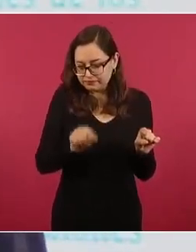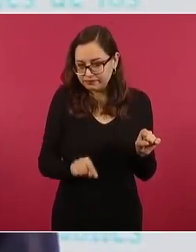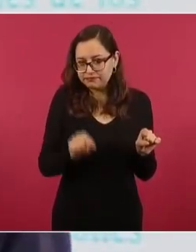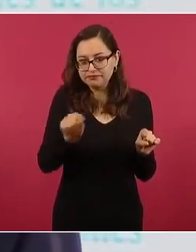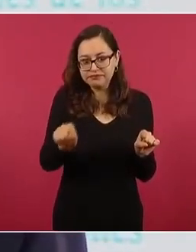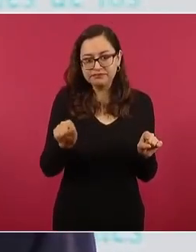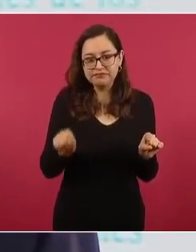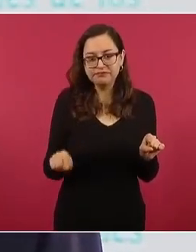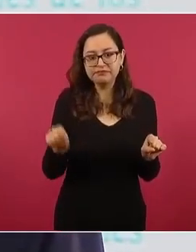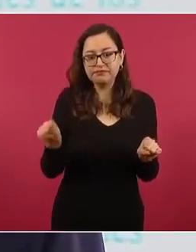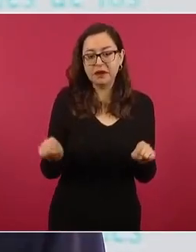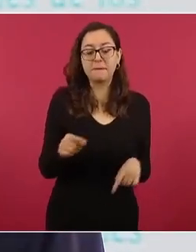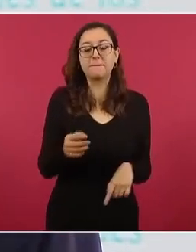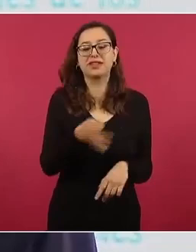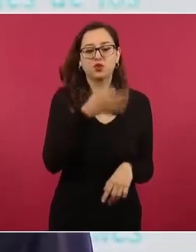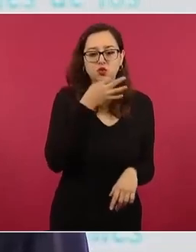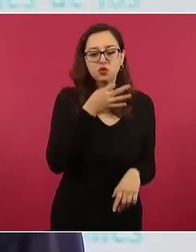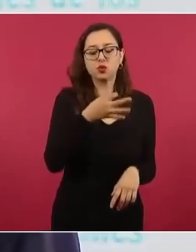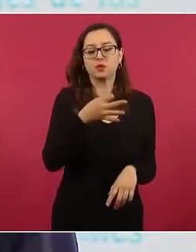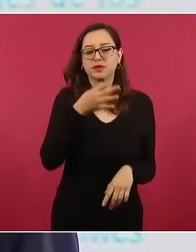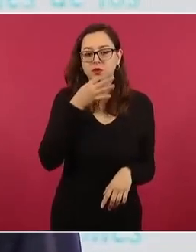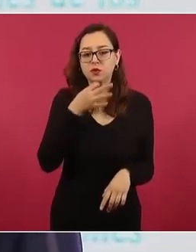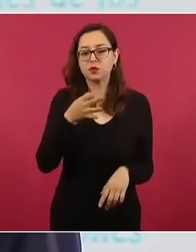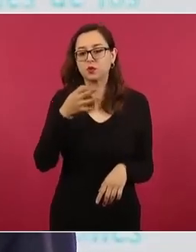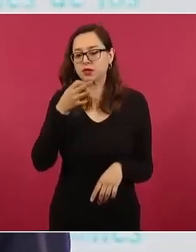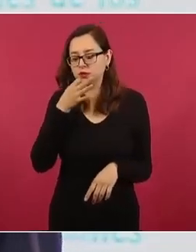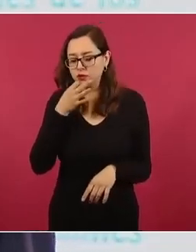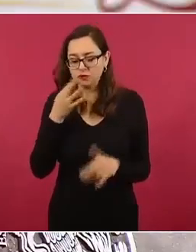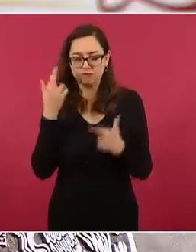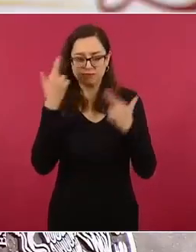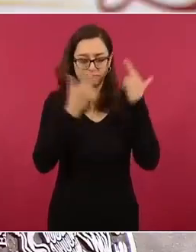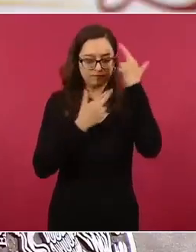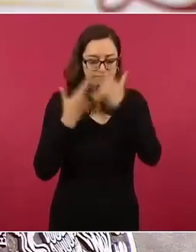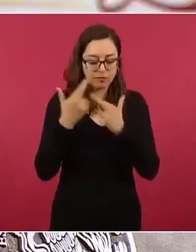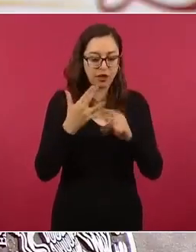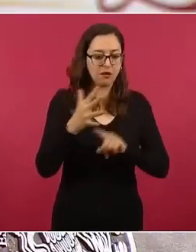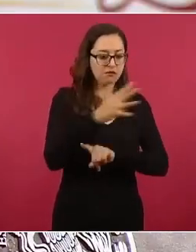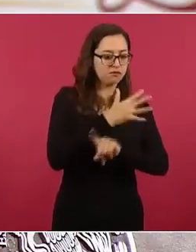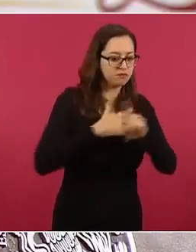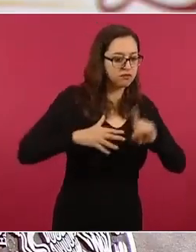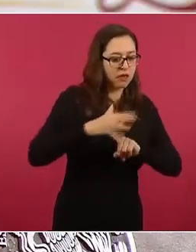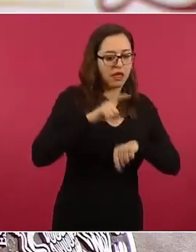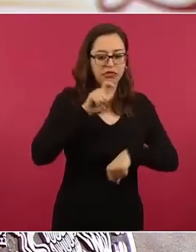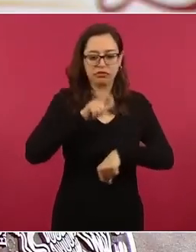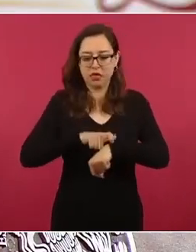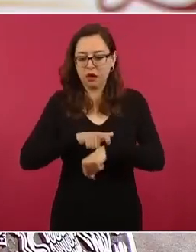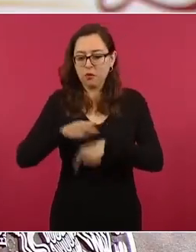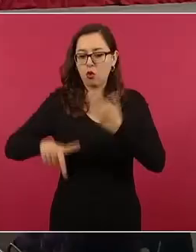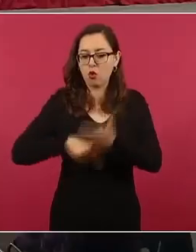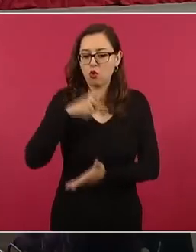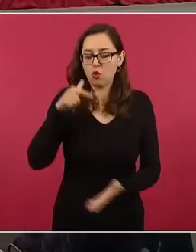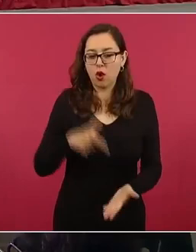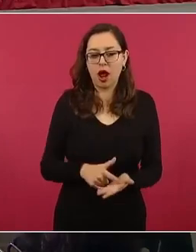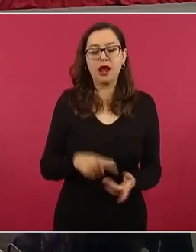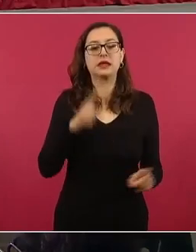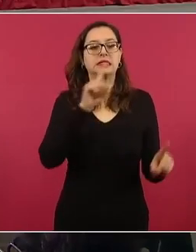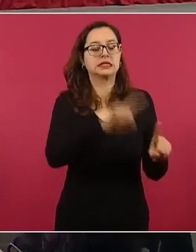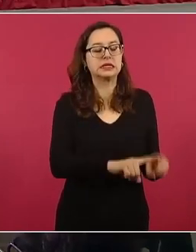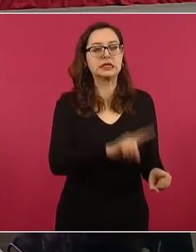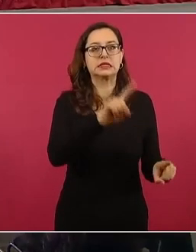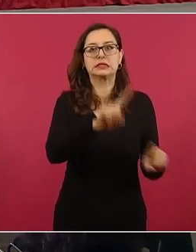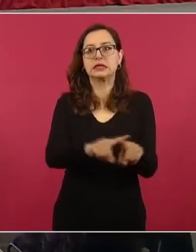Hemos hecho un análisis de modo, tiempo, lugar y circunstancia de la intervención de diferentes actores e